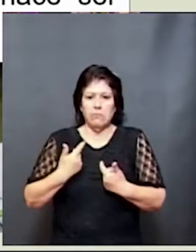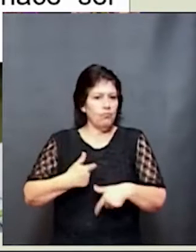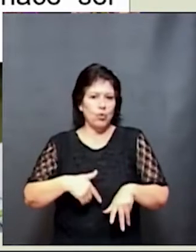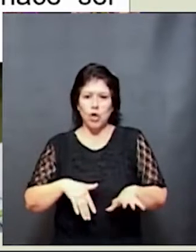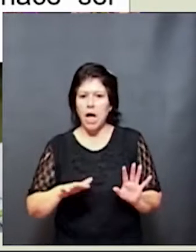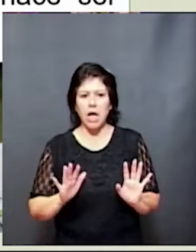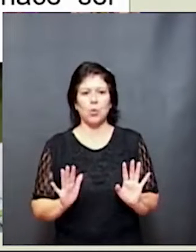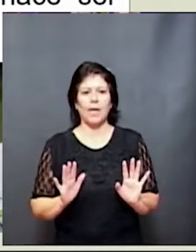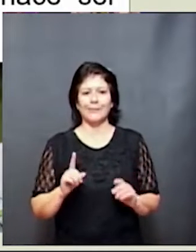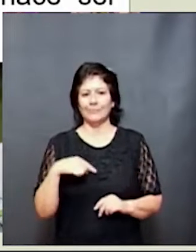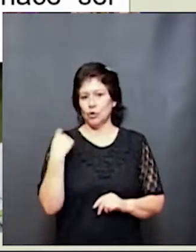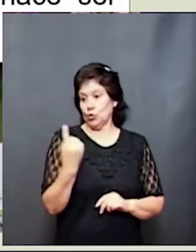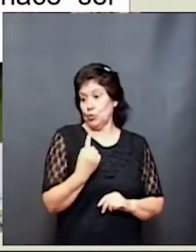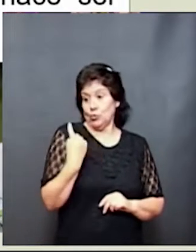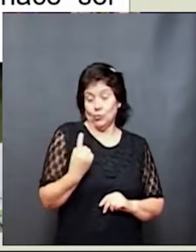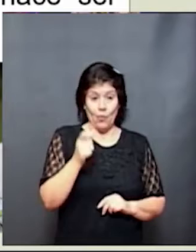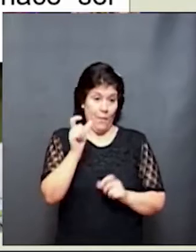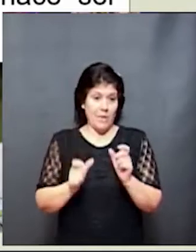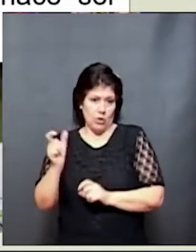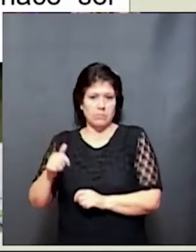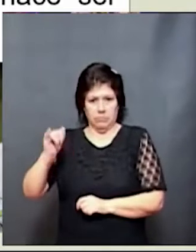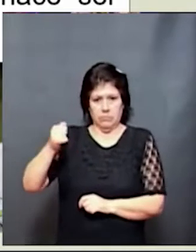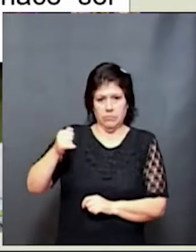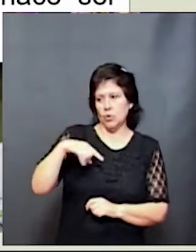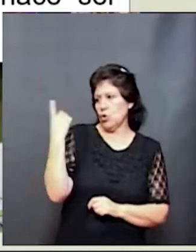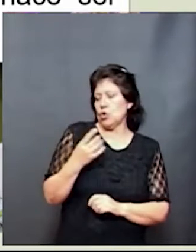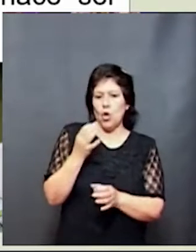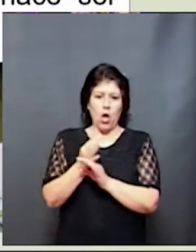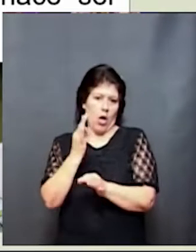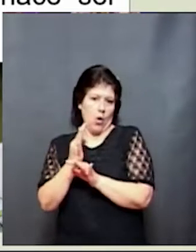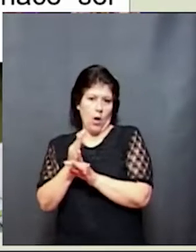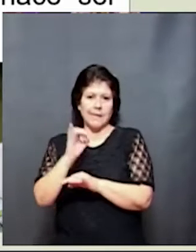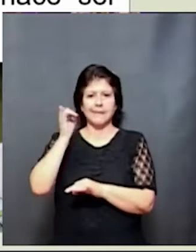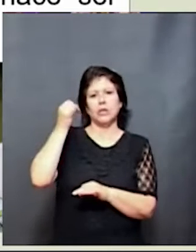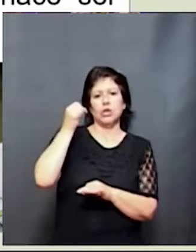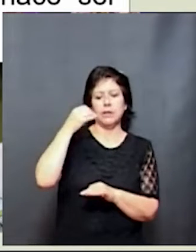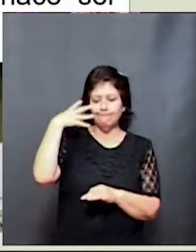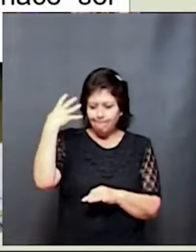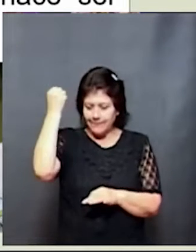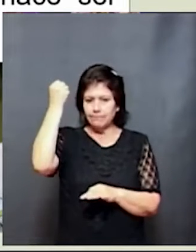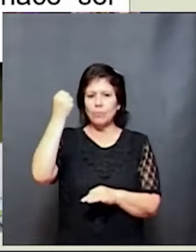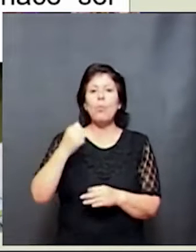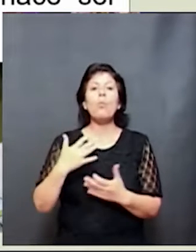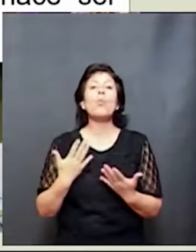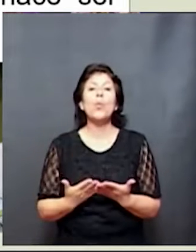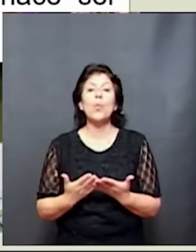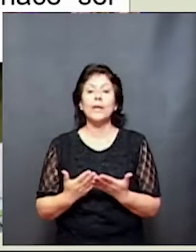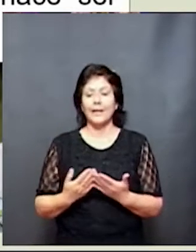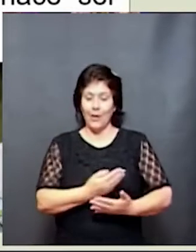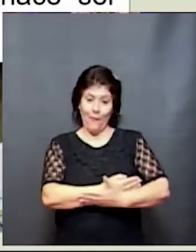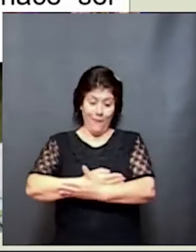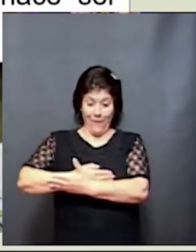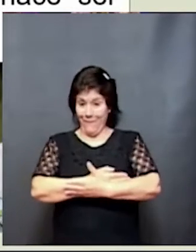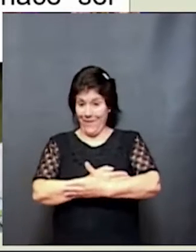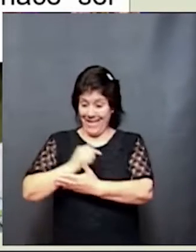inmensa que tenemos los seres humanos y que nosotros los educadores tenemos que tratar de rescatarla porque los bebés, ya desde muy